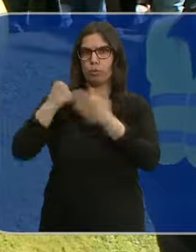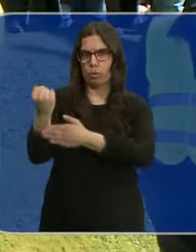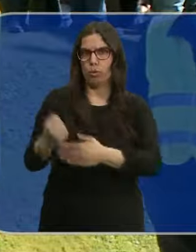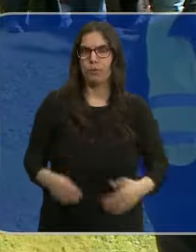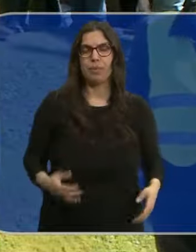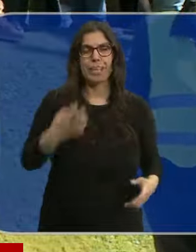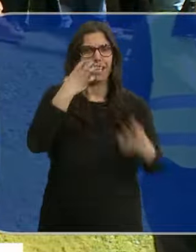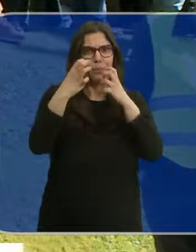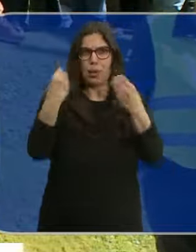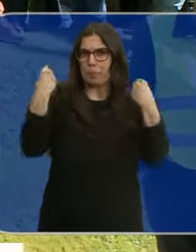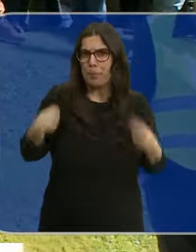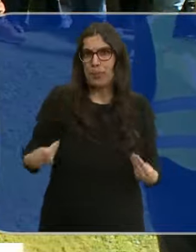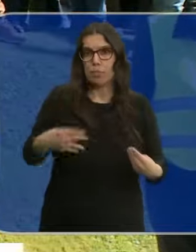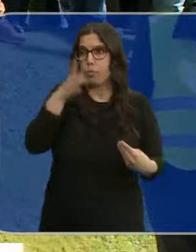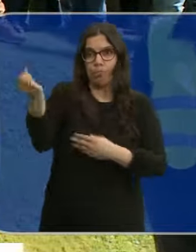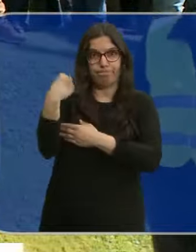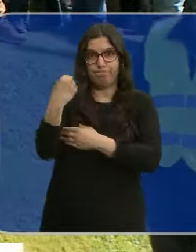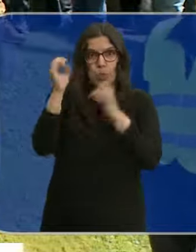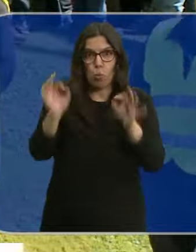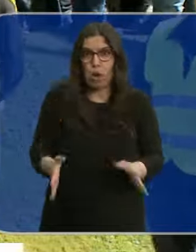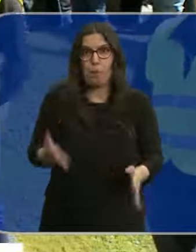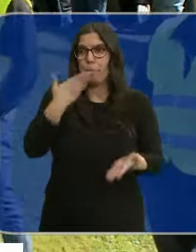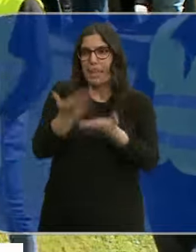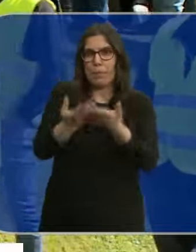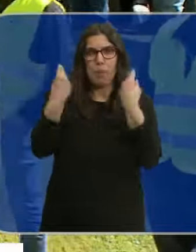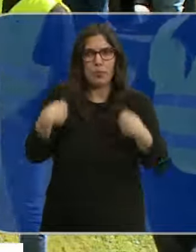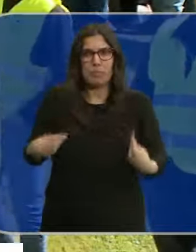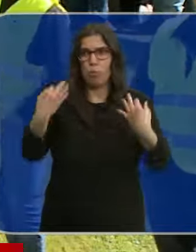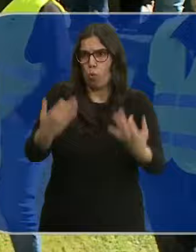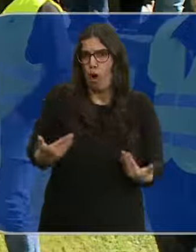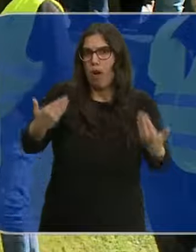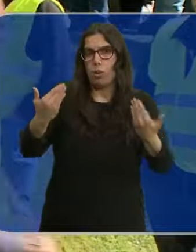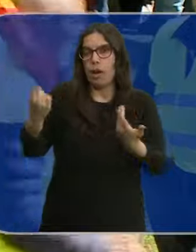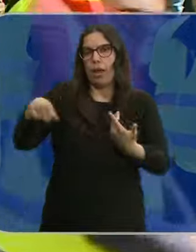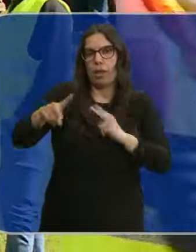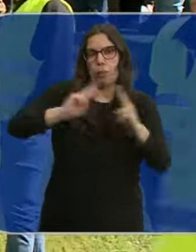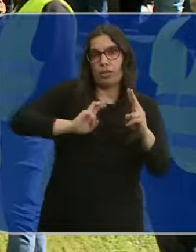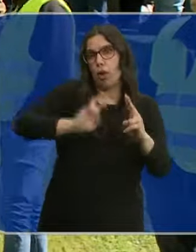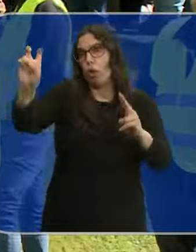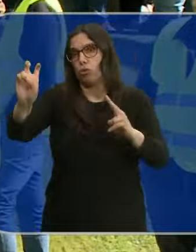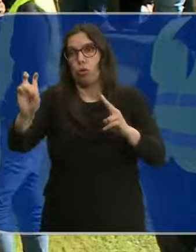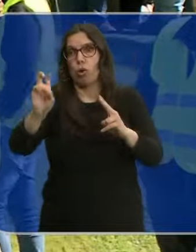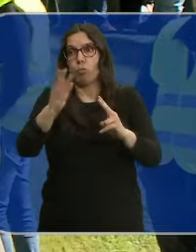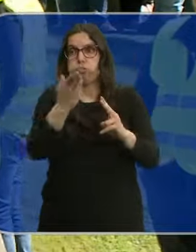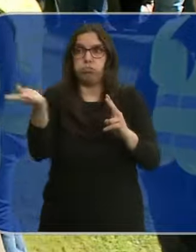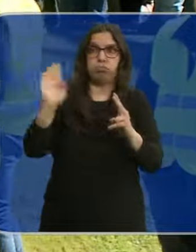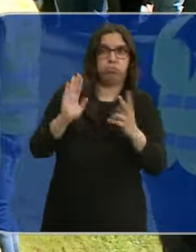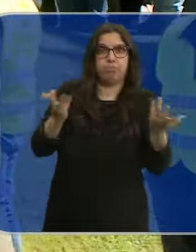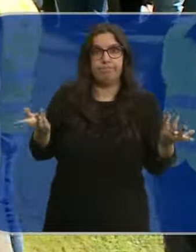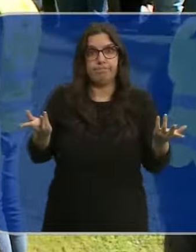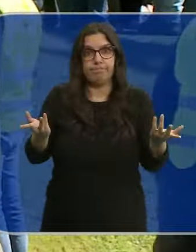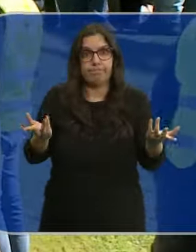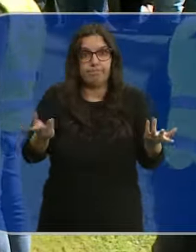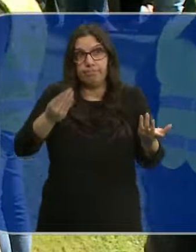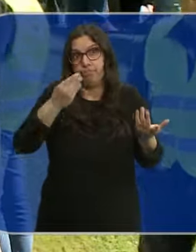Las reclamaciones son siempre las mismas porque no las están haciendo caso. Seguimos pidiendo lo mismo siempre. Y ellos nos dan otras cosas, o supuestamente nos dan otras cosas, que es que